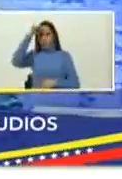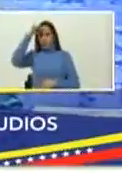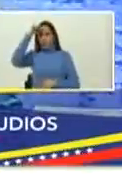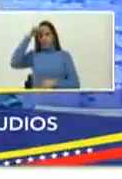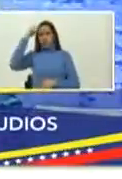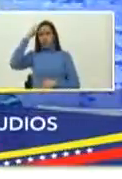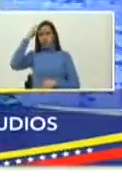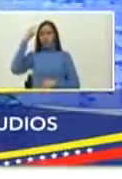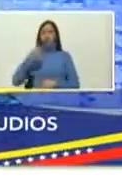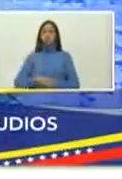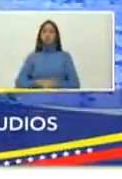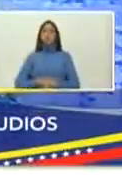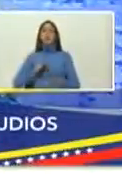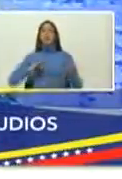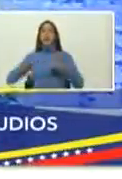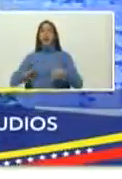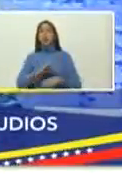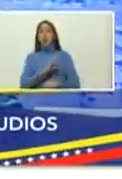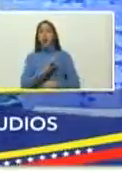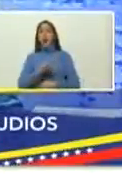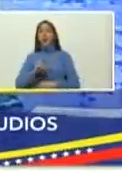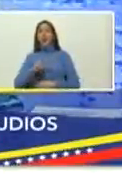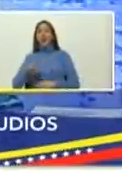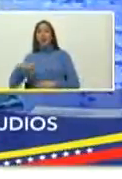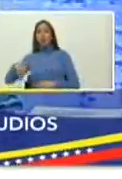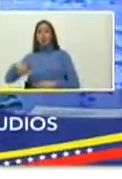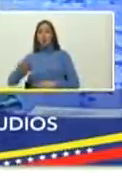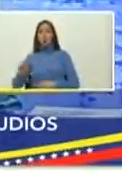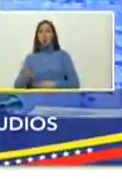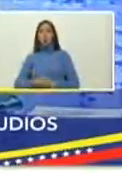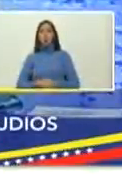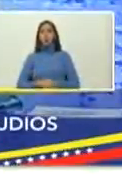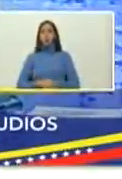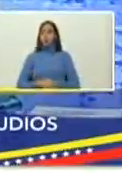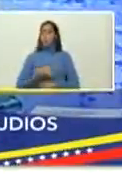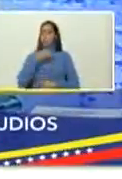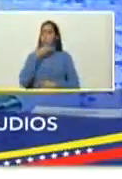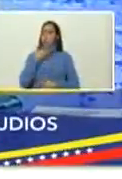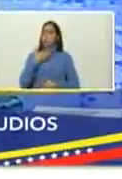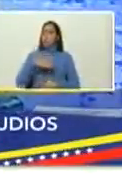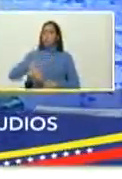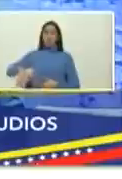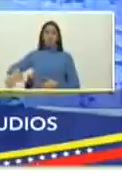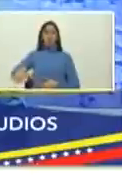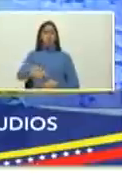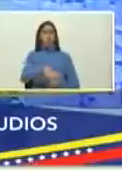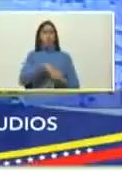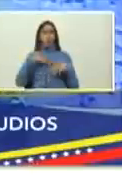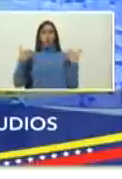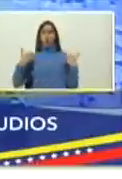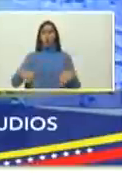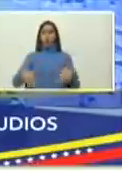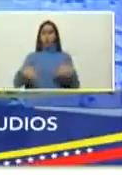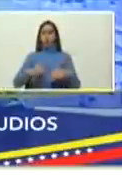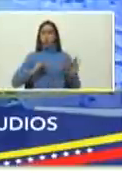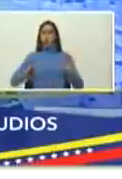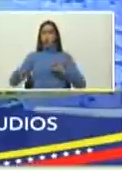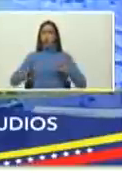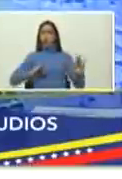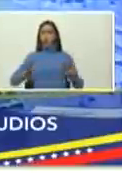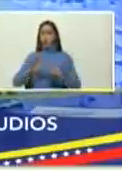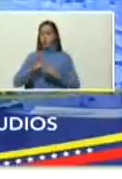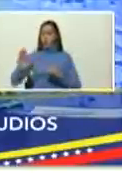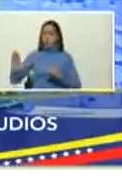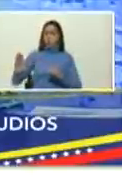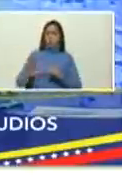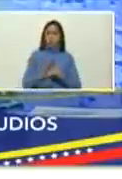aquí en el Teresa Carreño, los hermosos espacios del Complejo Cultural